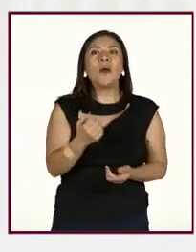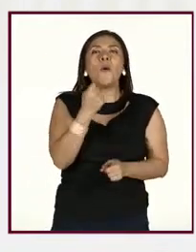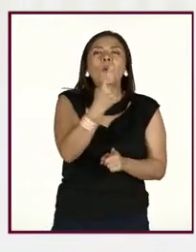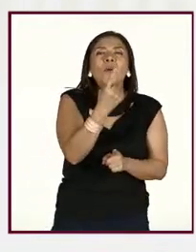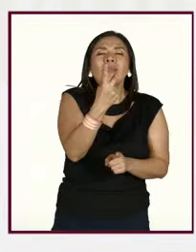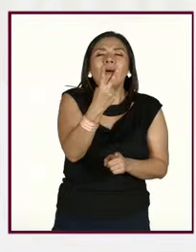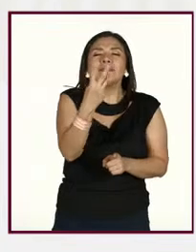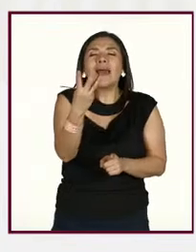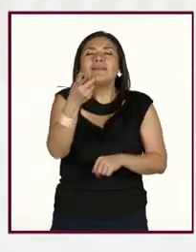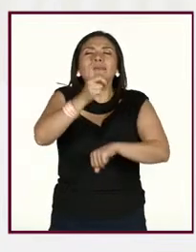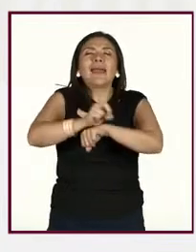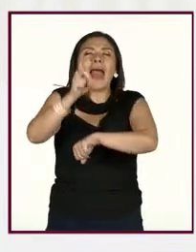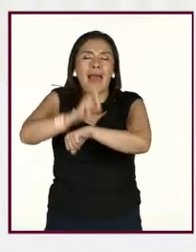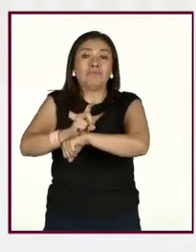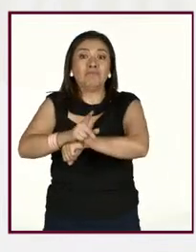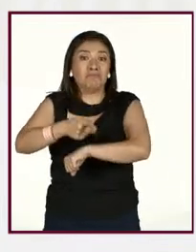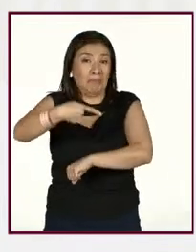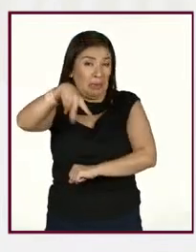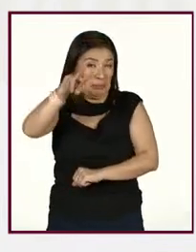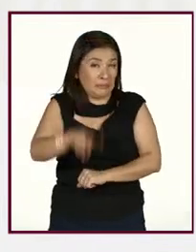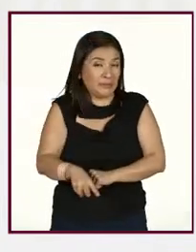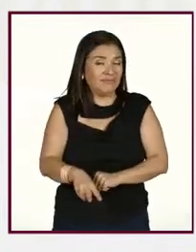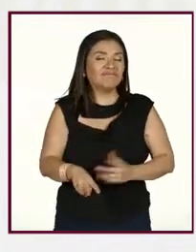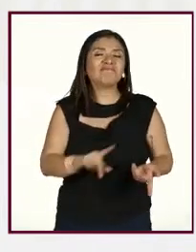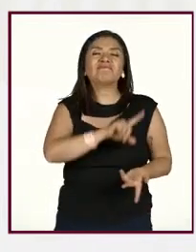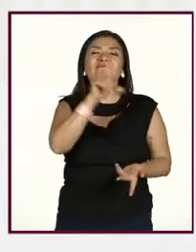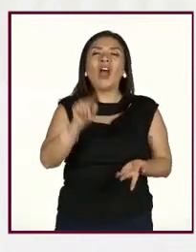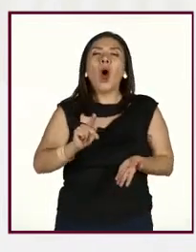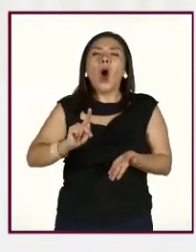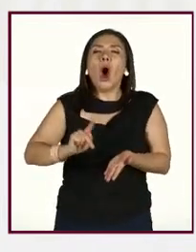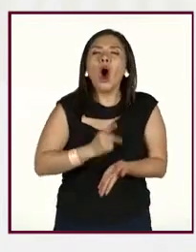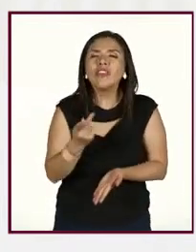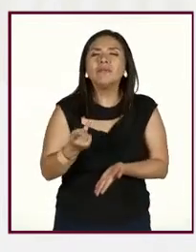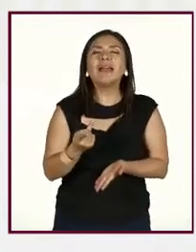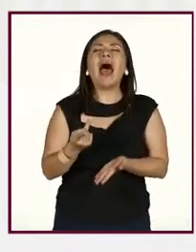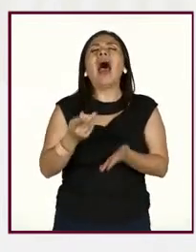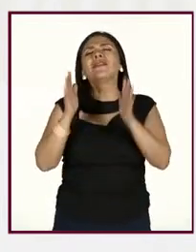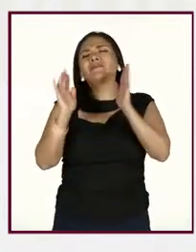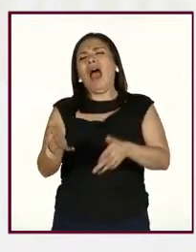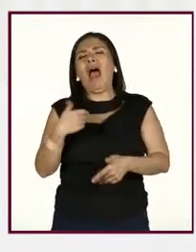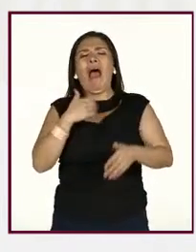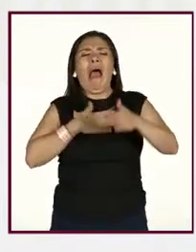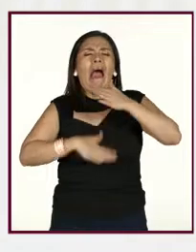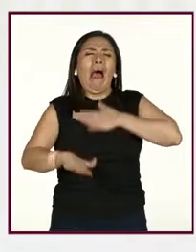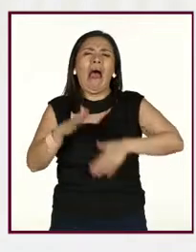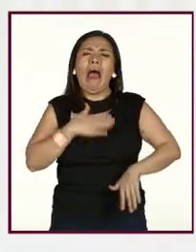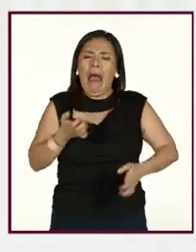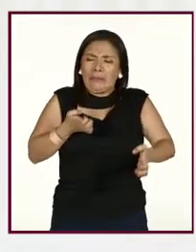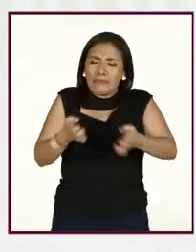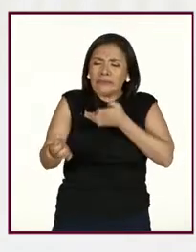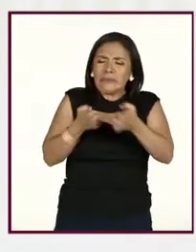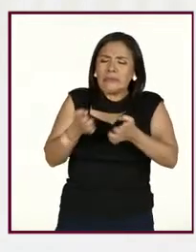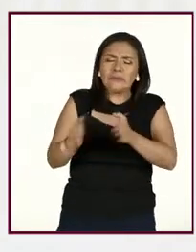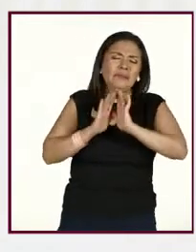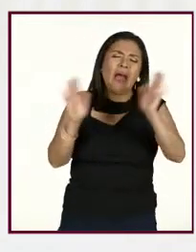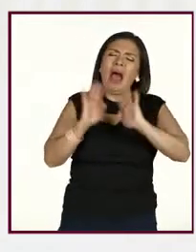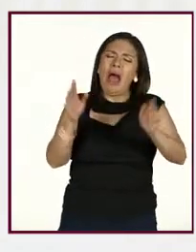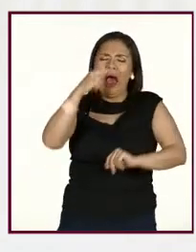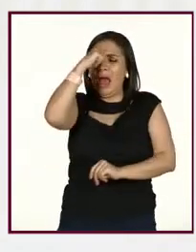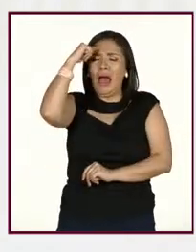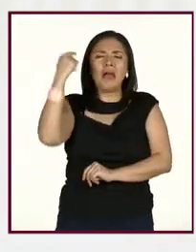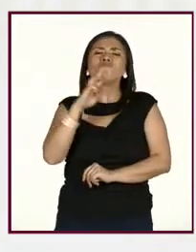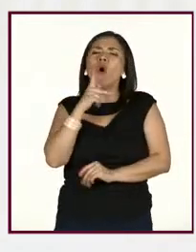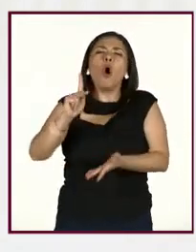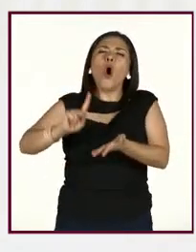pero la realidad es que muchas veces vuelve así como que, ay, no, ya, fue demasiado, me siento cansadísimo, cansadísima, ya.